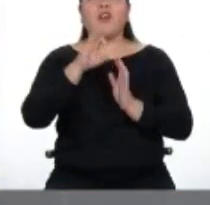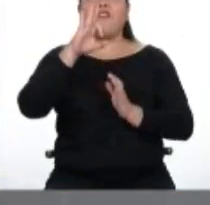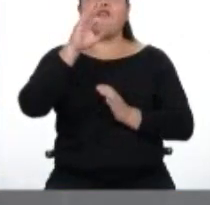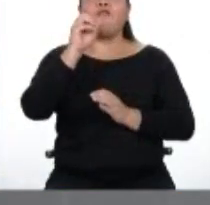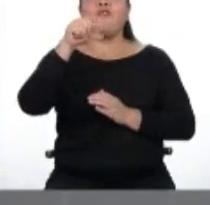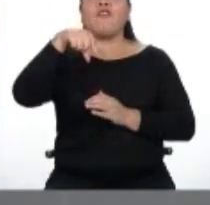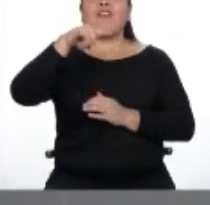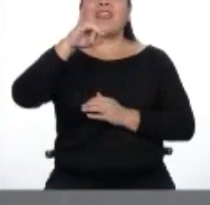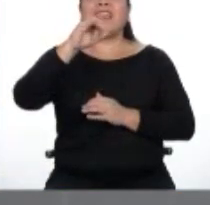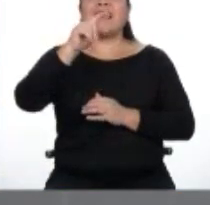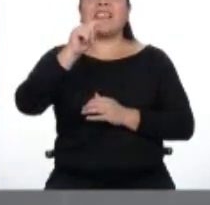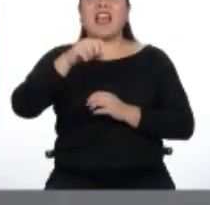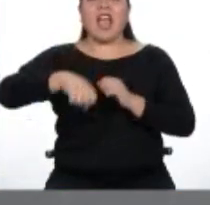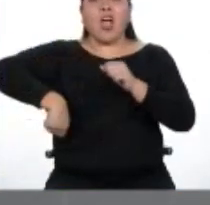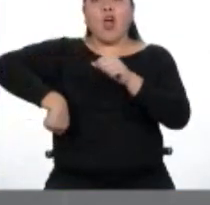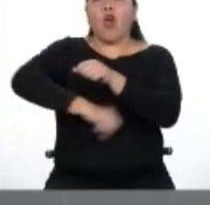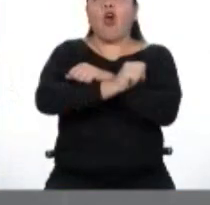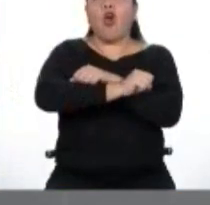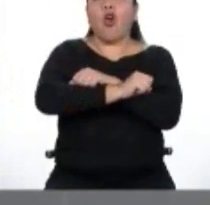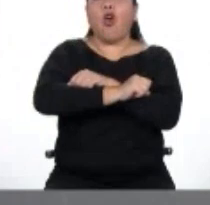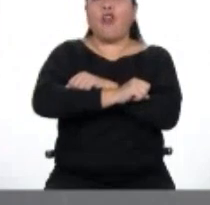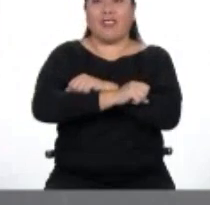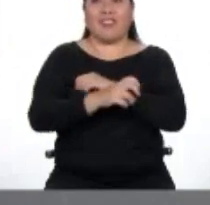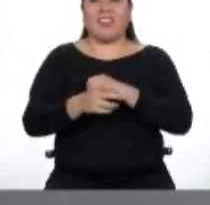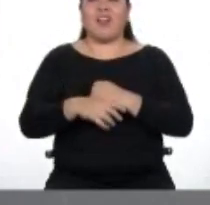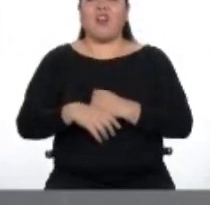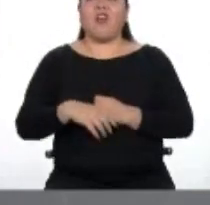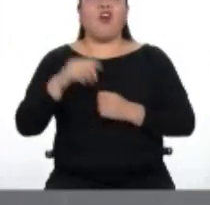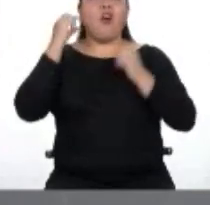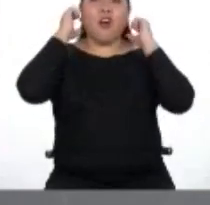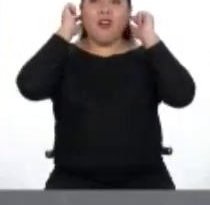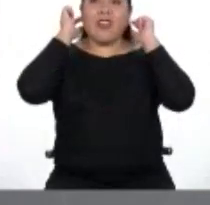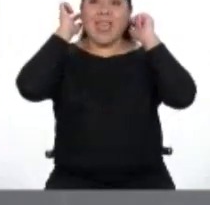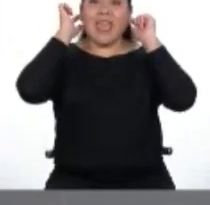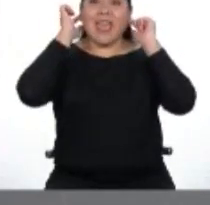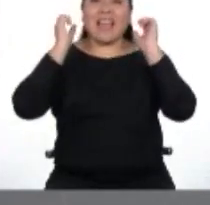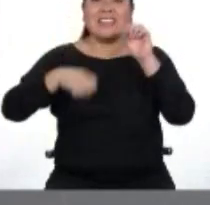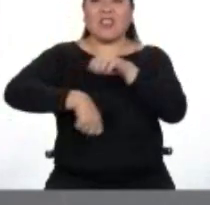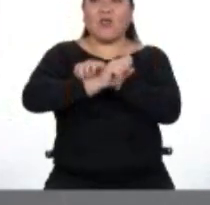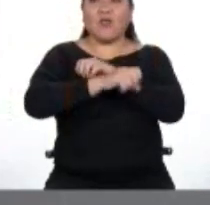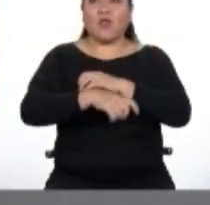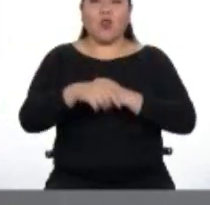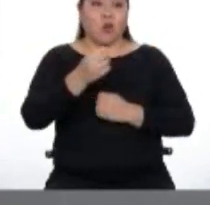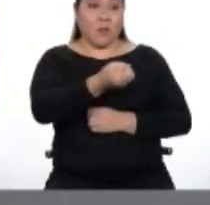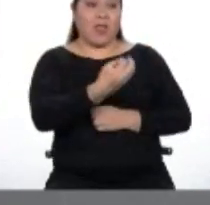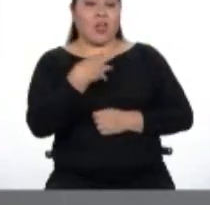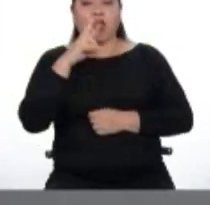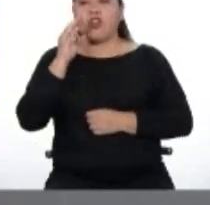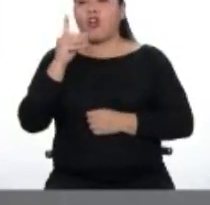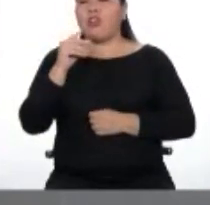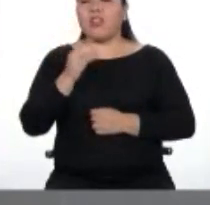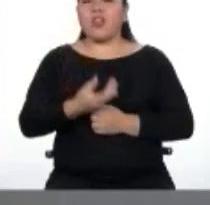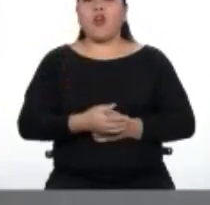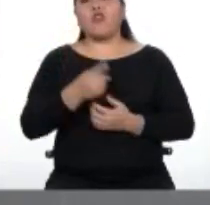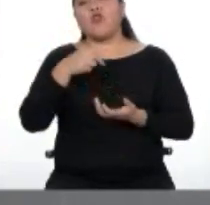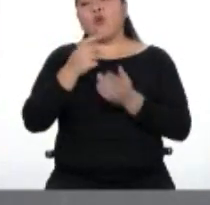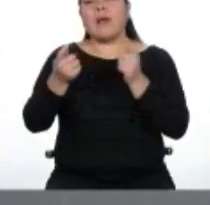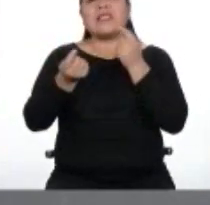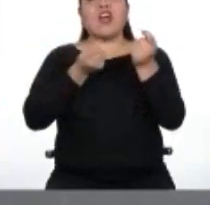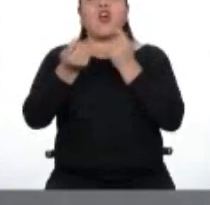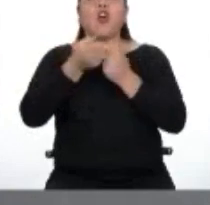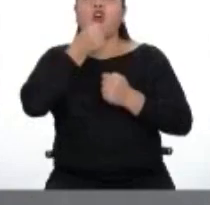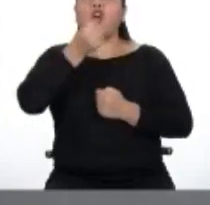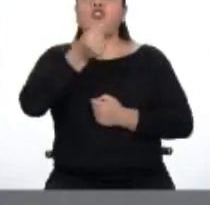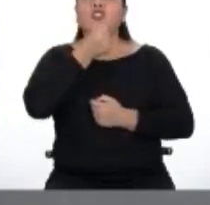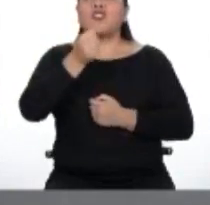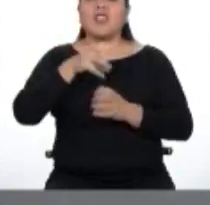gol contra Nueva Zelanda, o cuando el Orejas hizo su gol en Quito, o cuando me dijeron, Rodrigo, vas a conducir a Prendo en casa. ¡Sabe, no tengo